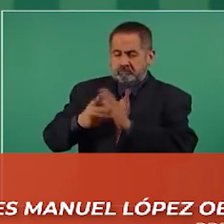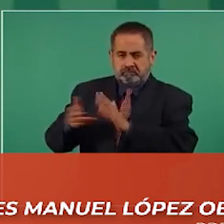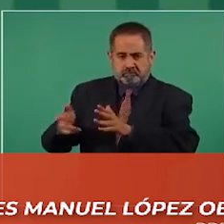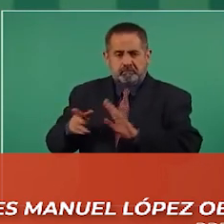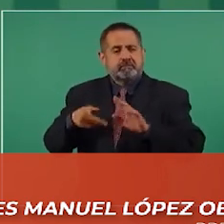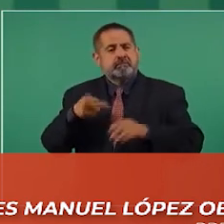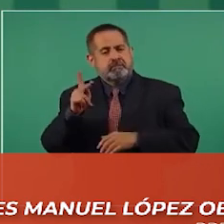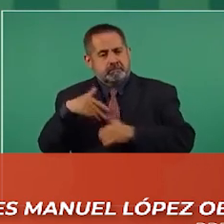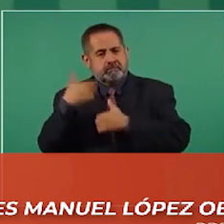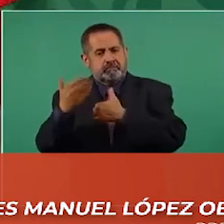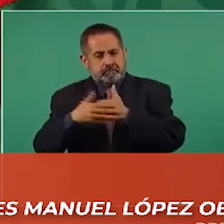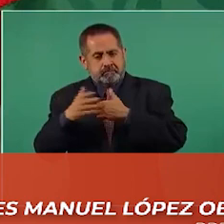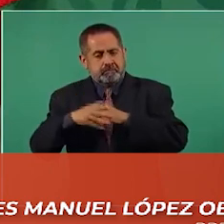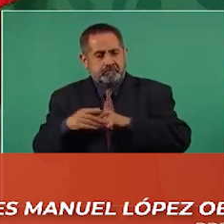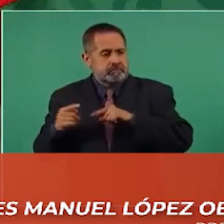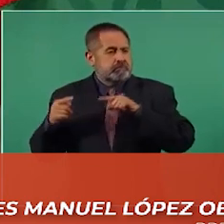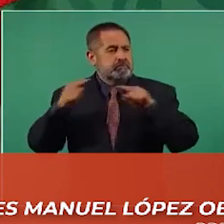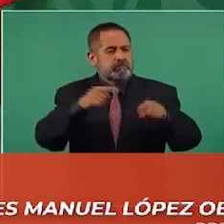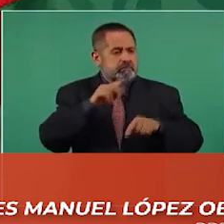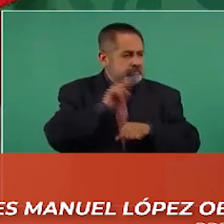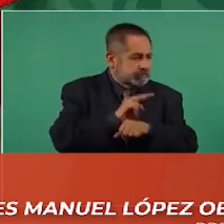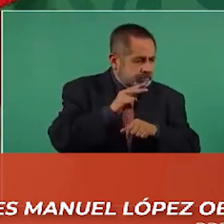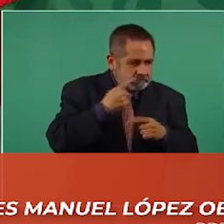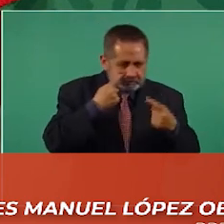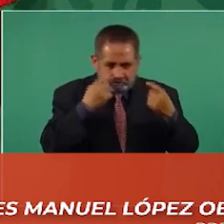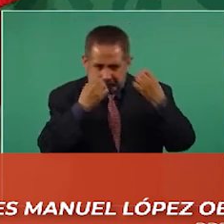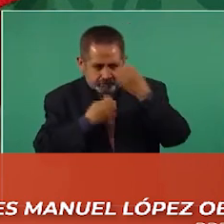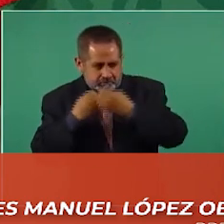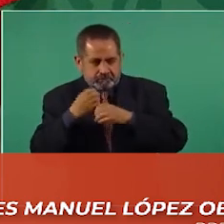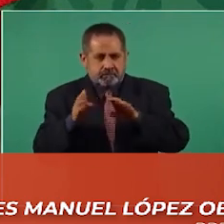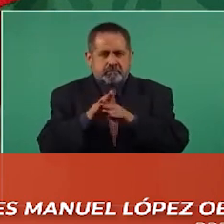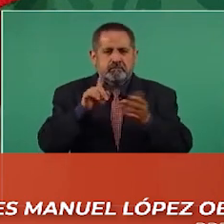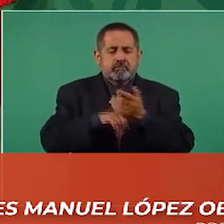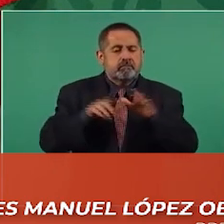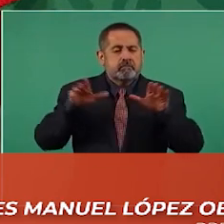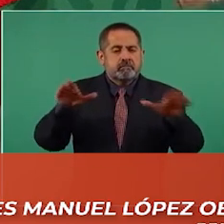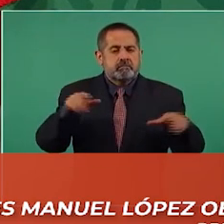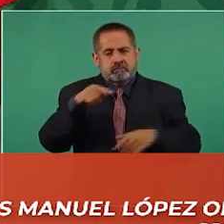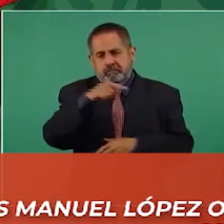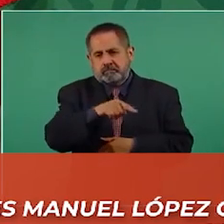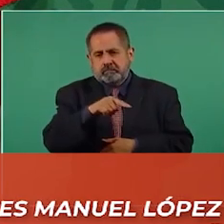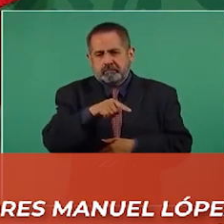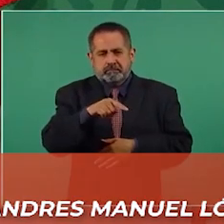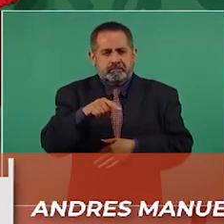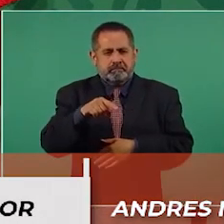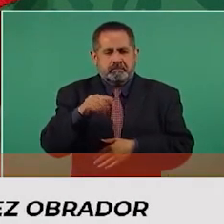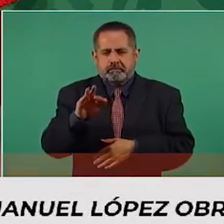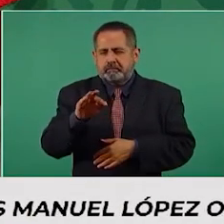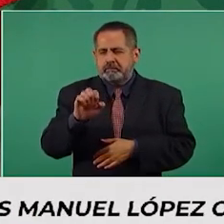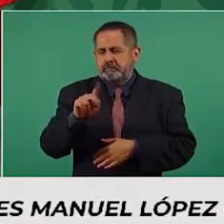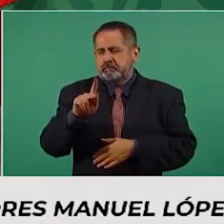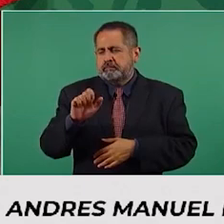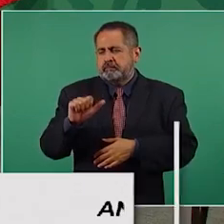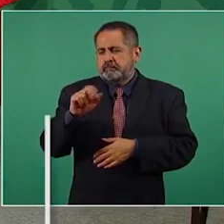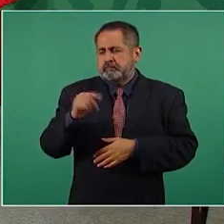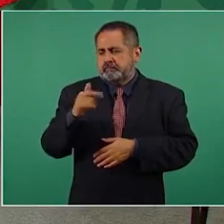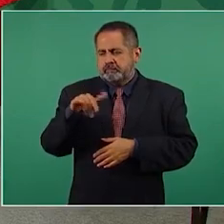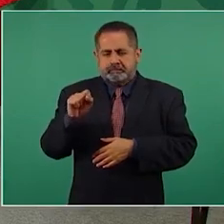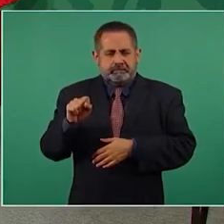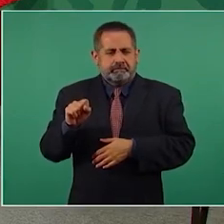vamos de todas maneras a hacer una supervisión del aeropuerto de Felipe Ángeles